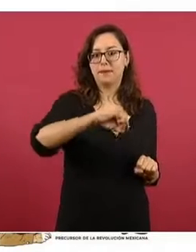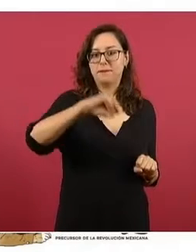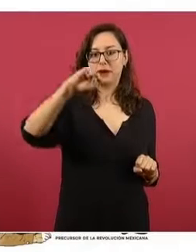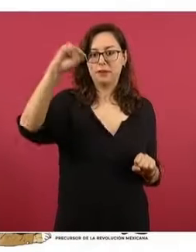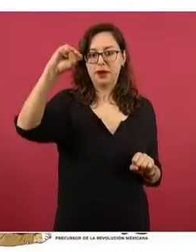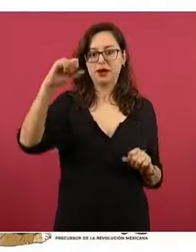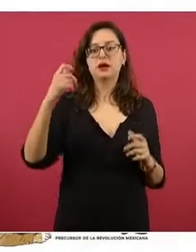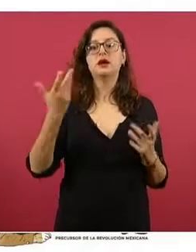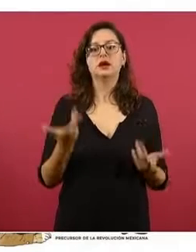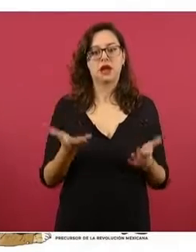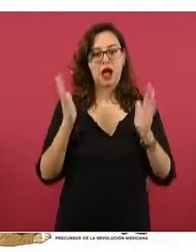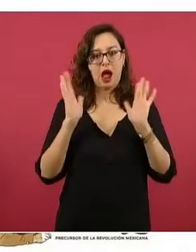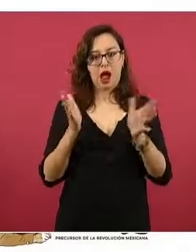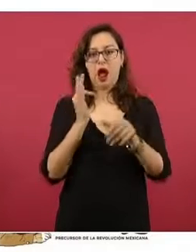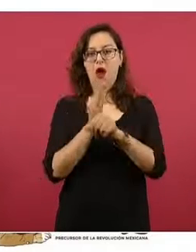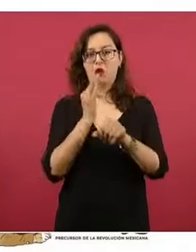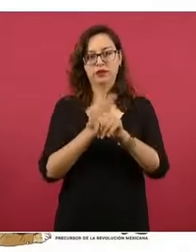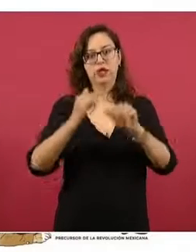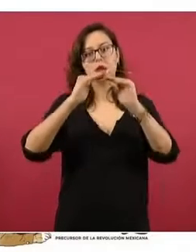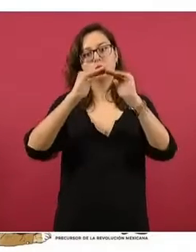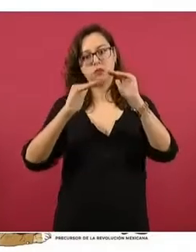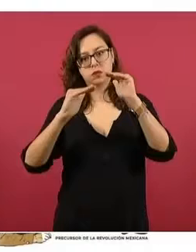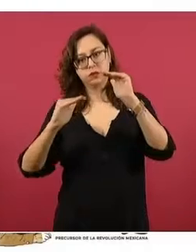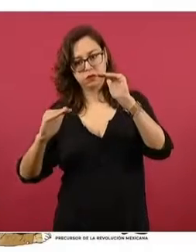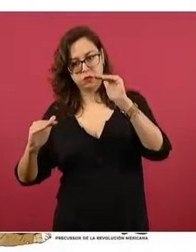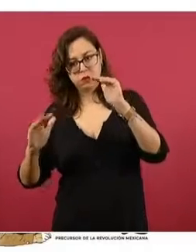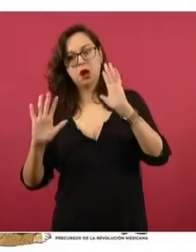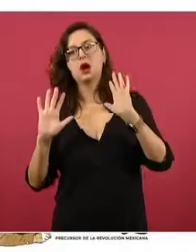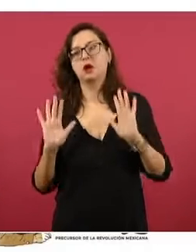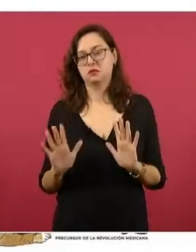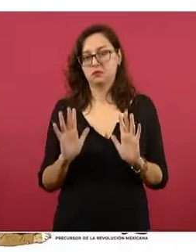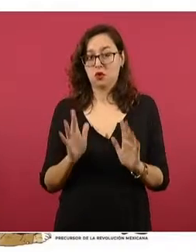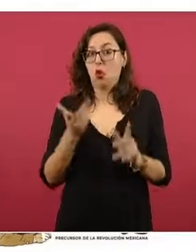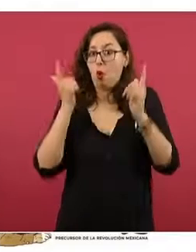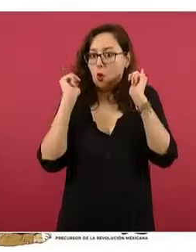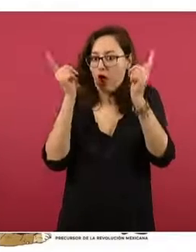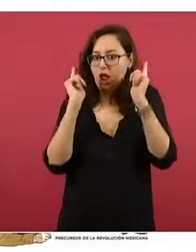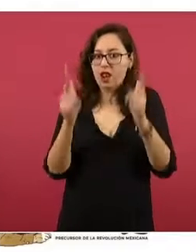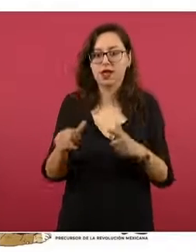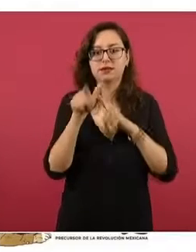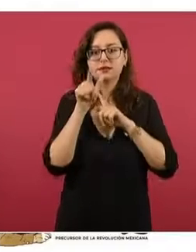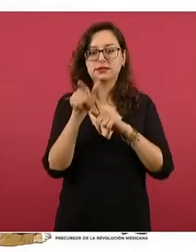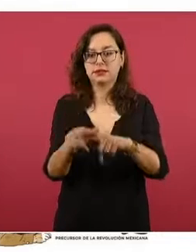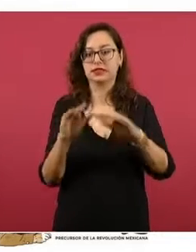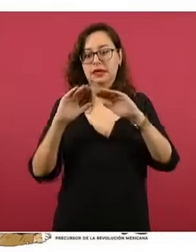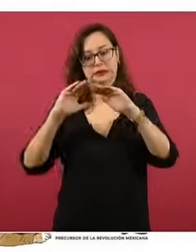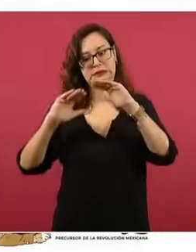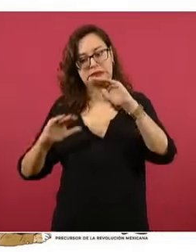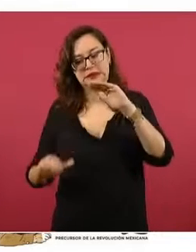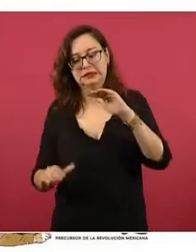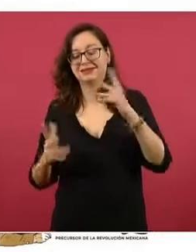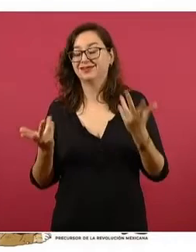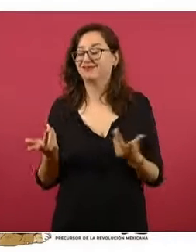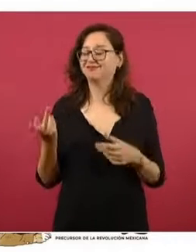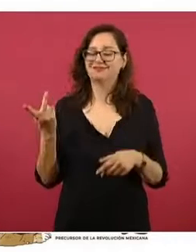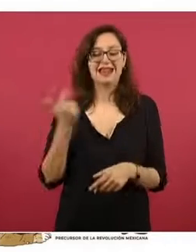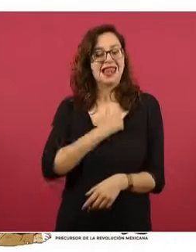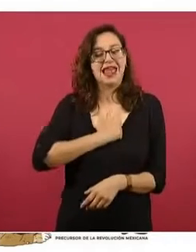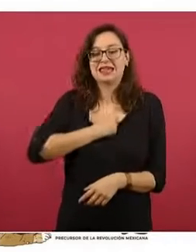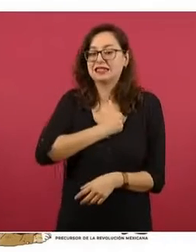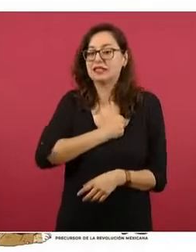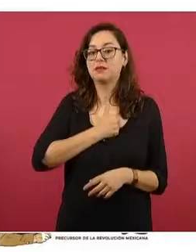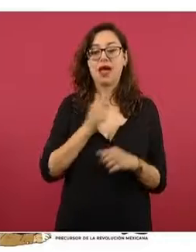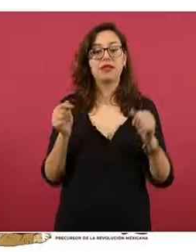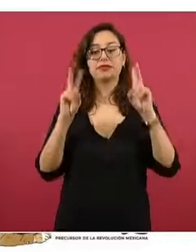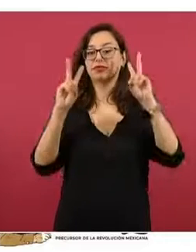continúe, porque la presión internacional sigue muy alta en todos los alimentos, lamentablemente esta